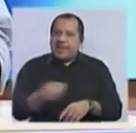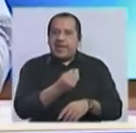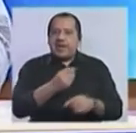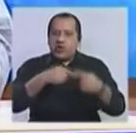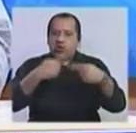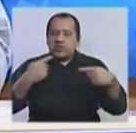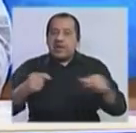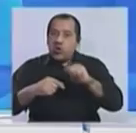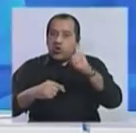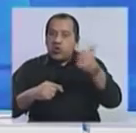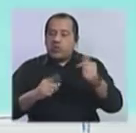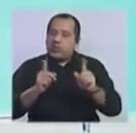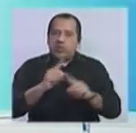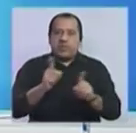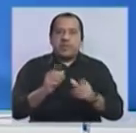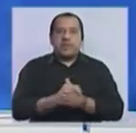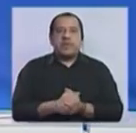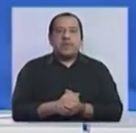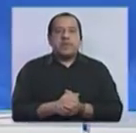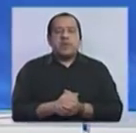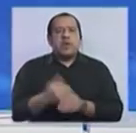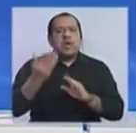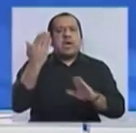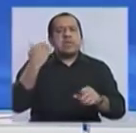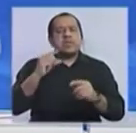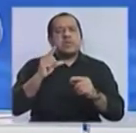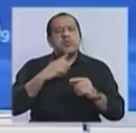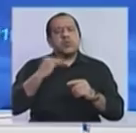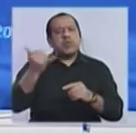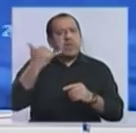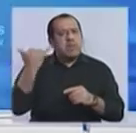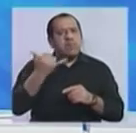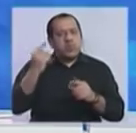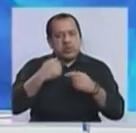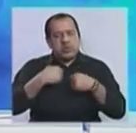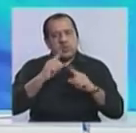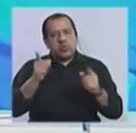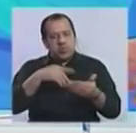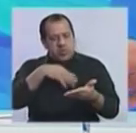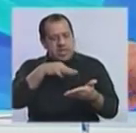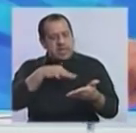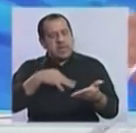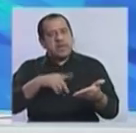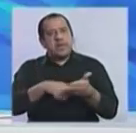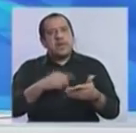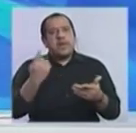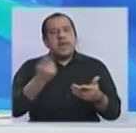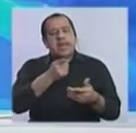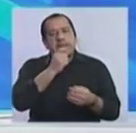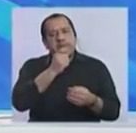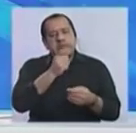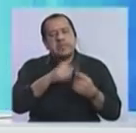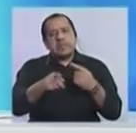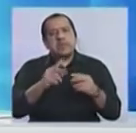es otra. Bueno, hace mucho tiempo que yo no leía en la prensa, ni